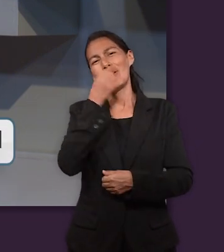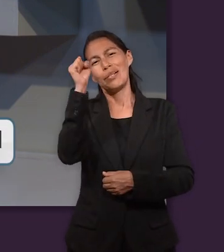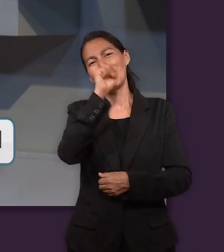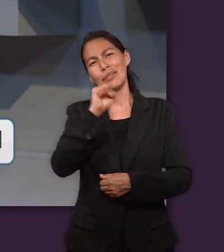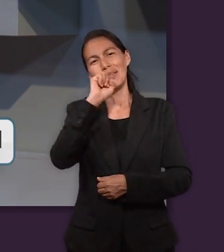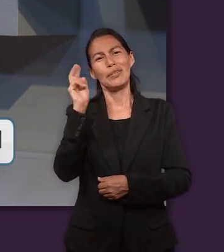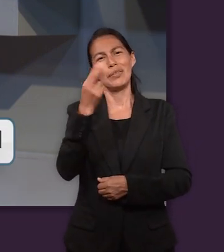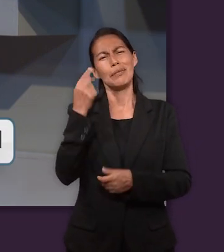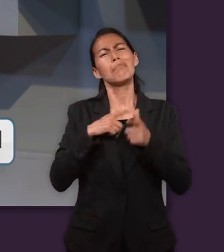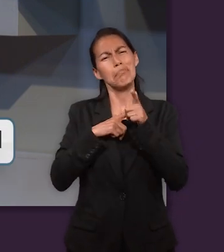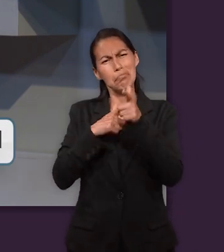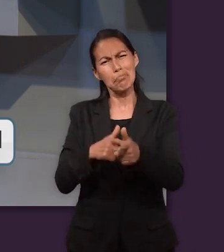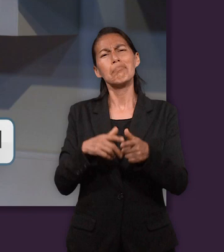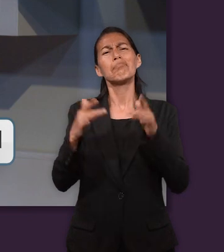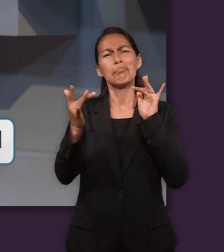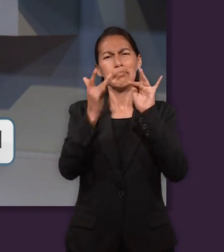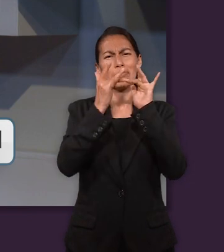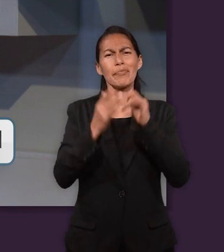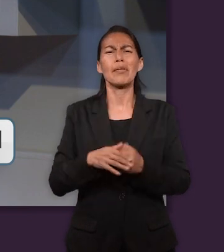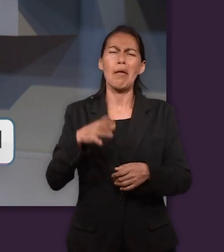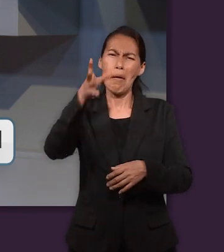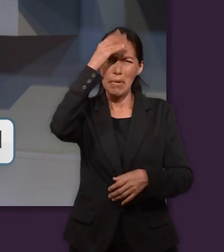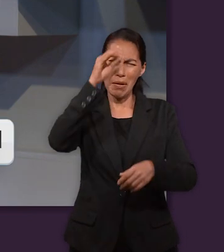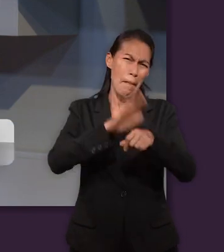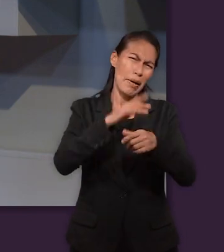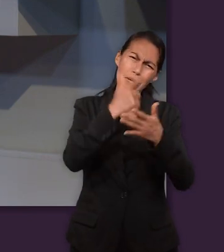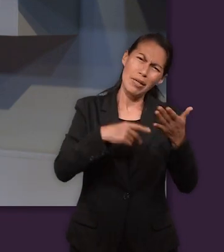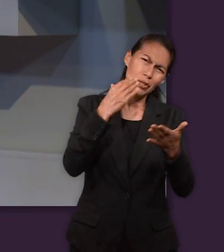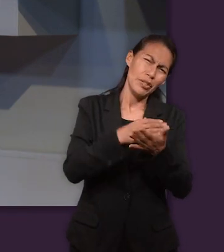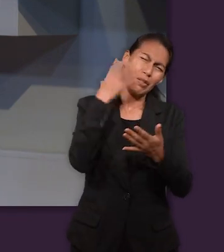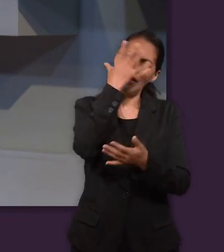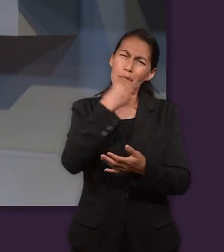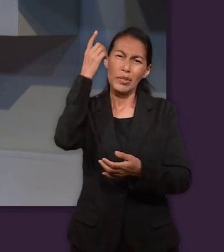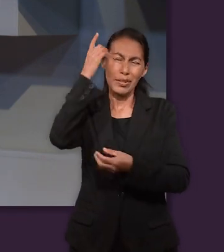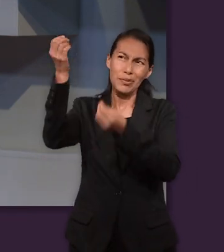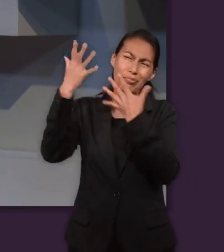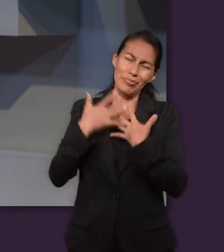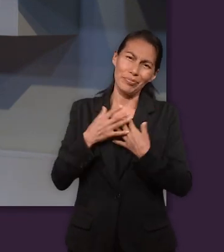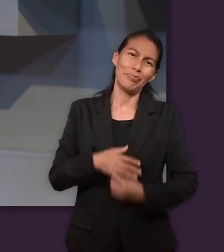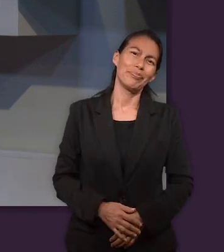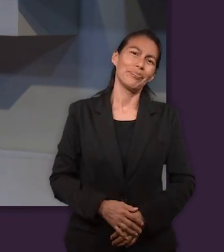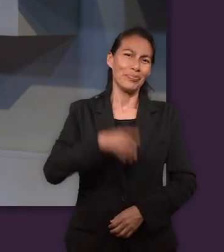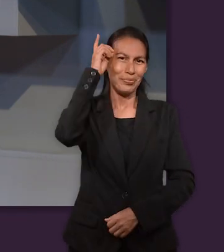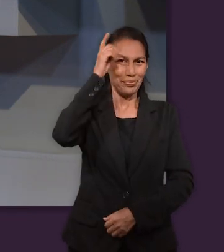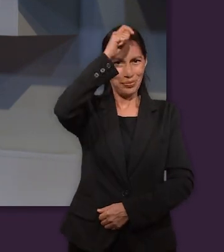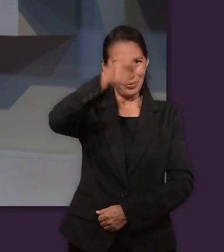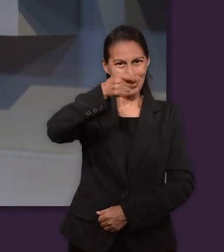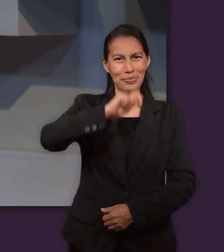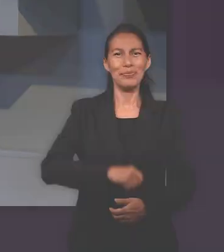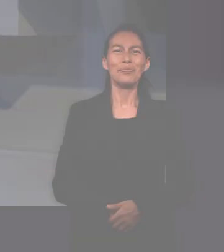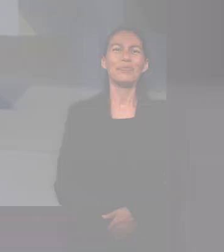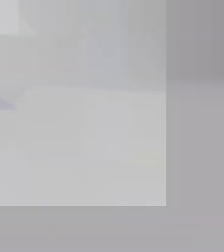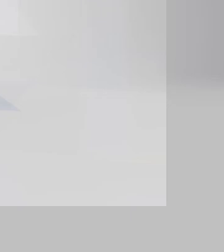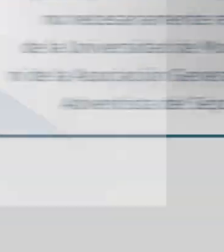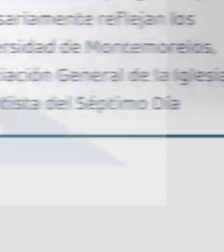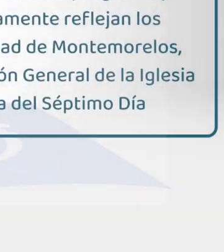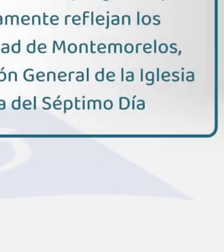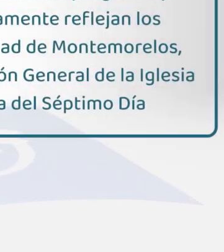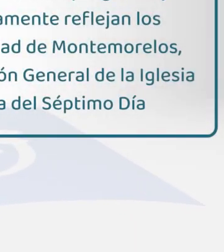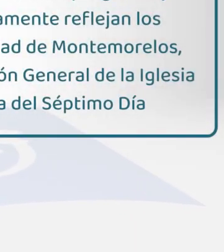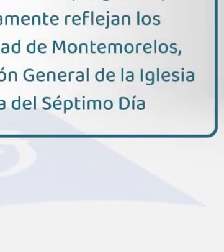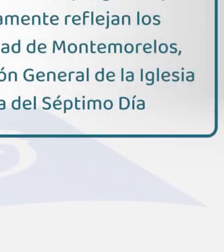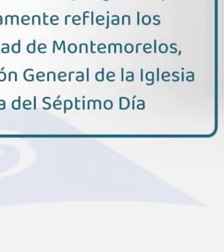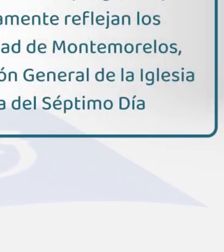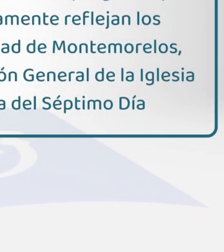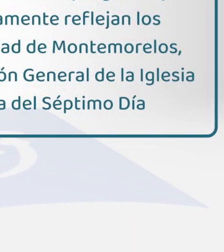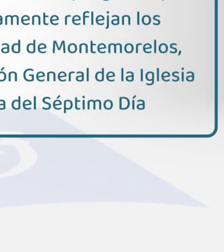acompañando en la Escuela Sabática Universitaria para que sigamos aprendiendo sobre las lecciones maravillosas que tiene Dios para nosotros. Que Dios los bendiga. ¡Gracias!